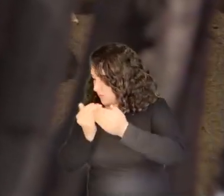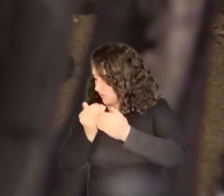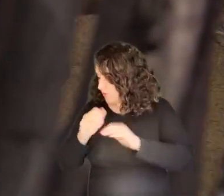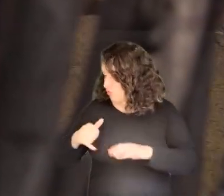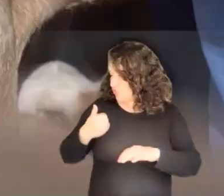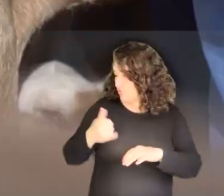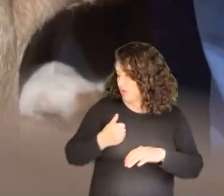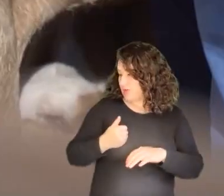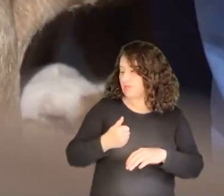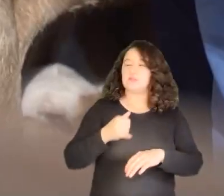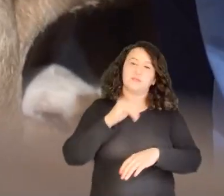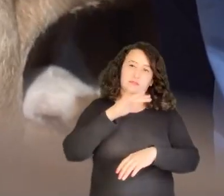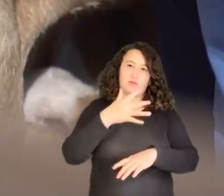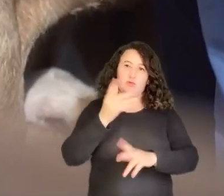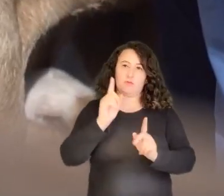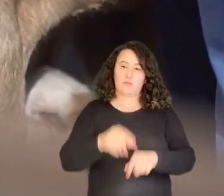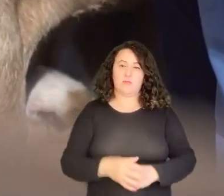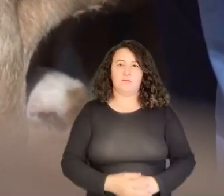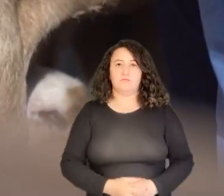animales jóvenes.